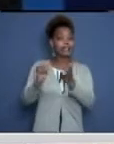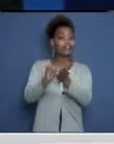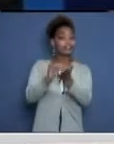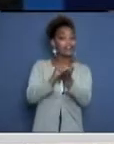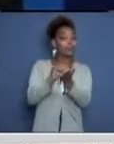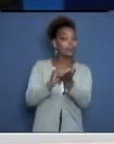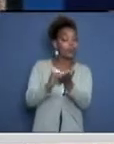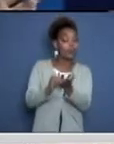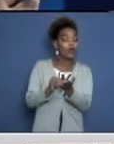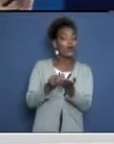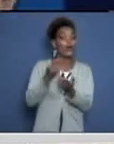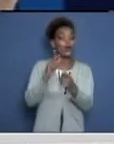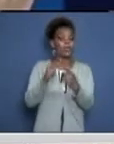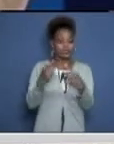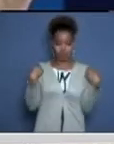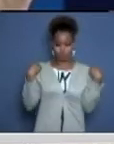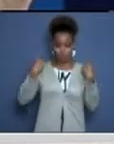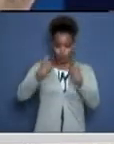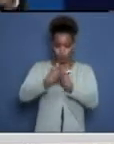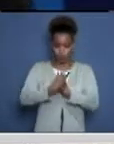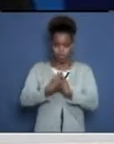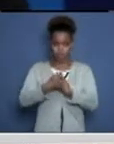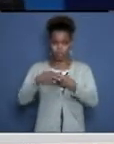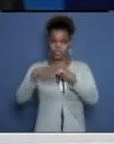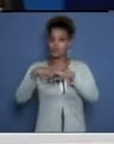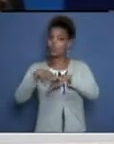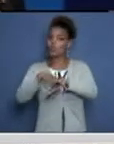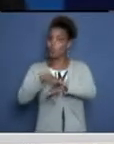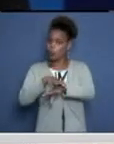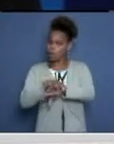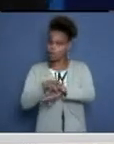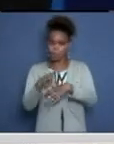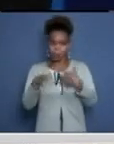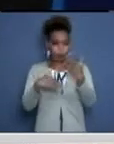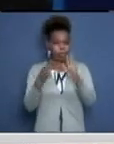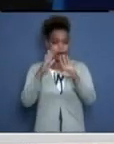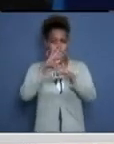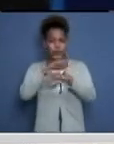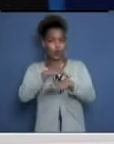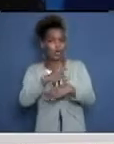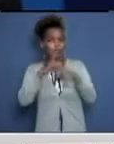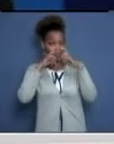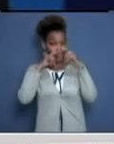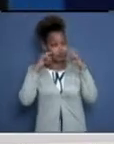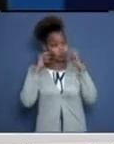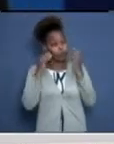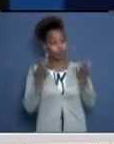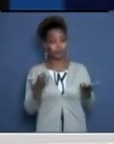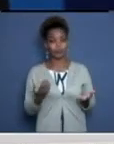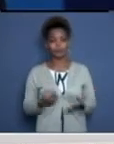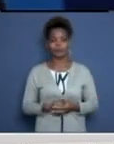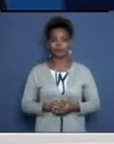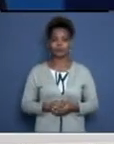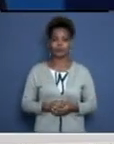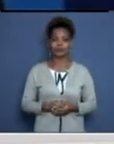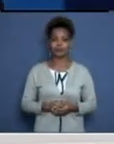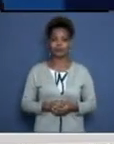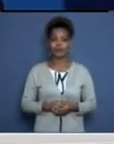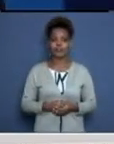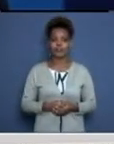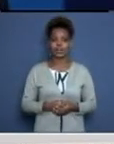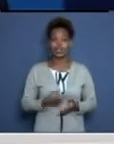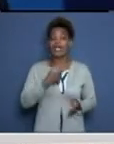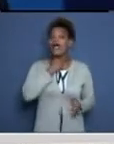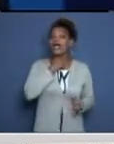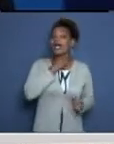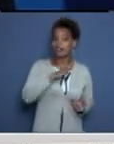y examina al paciente. Eso no tiene problema. Todos los médicos tienen, vuelvo y repito, ver, excepto para el paciente